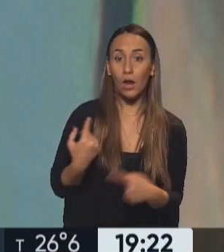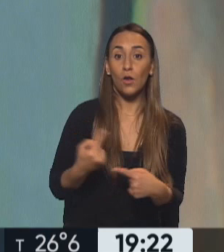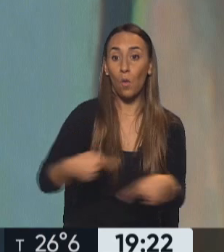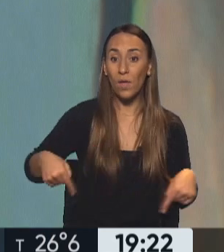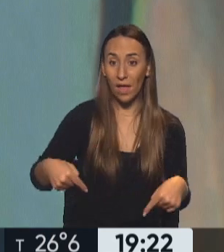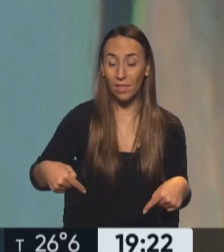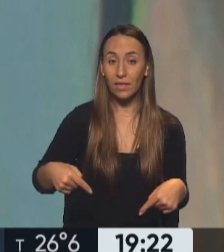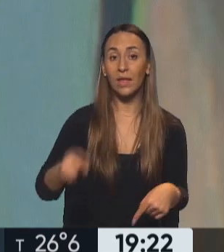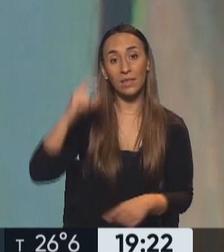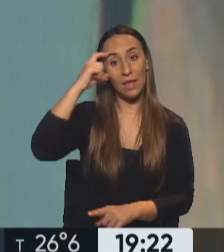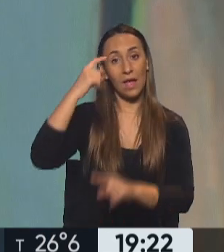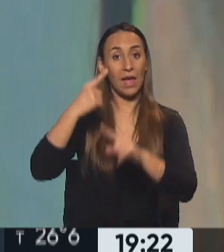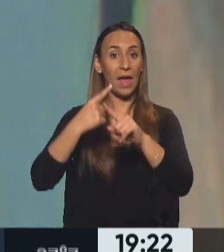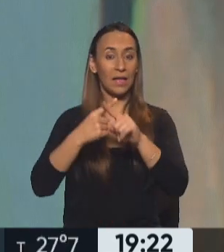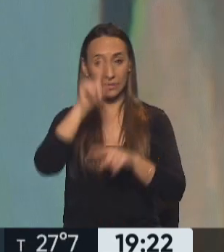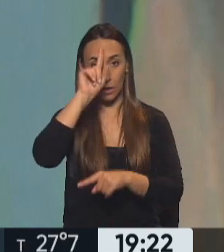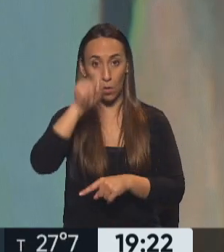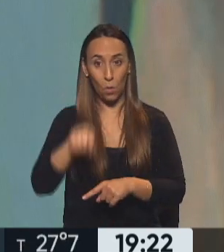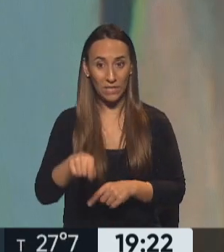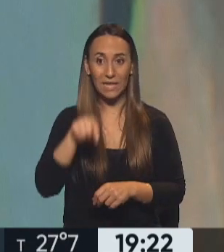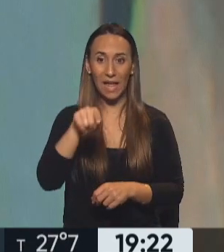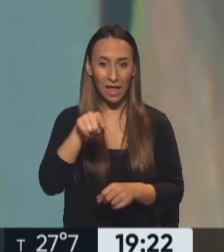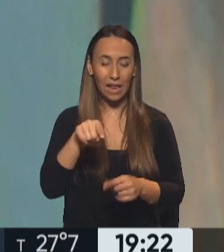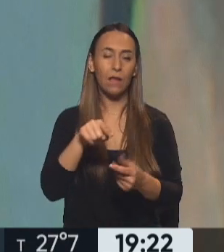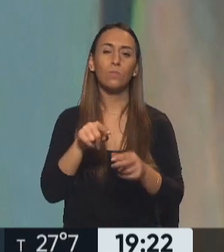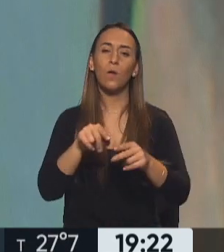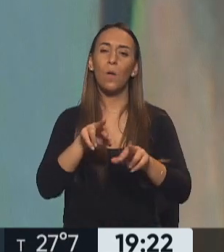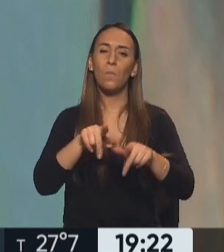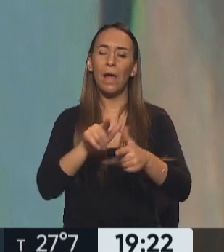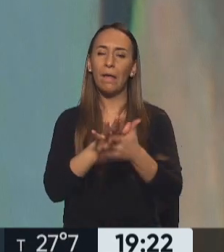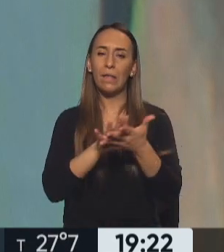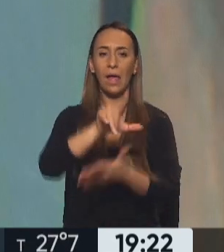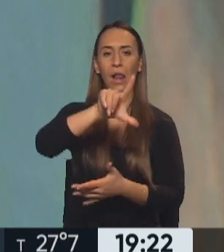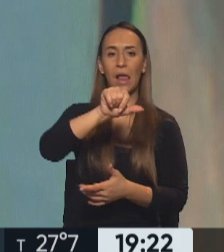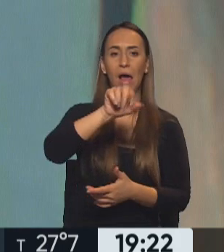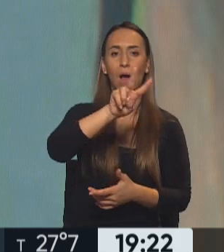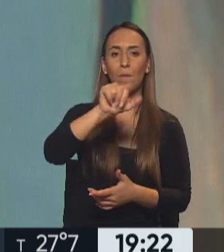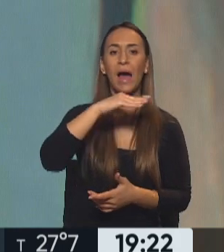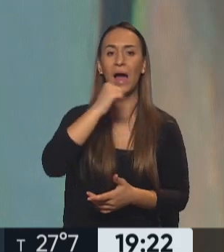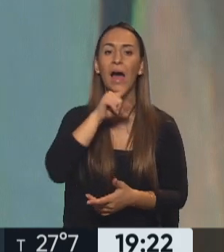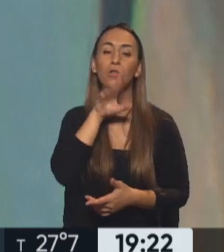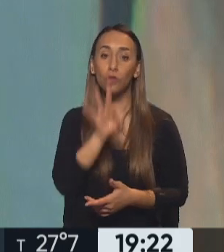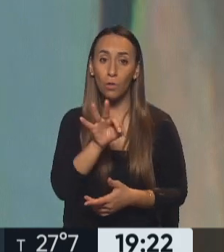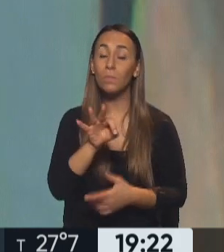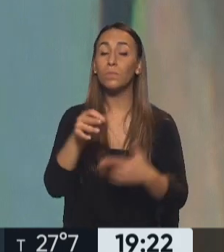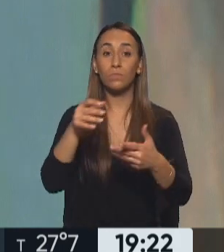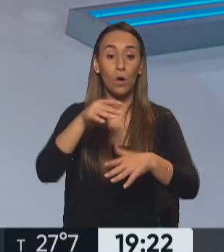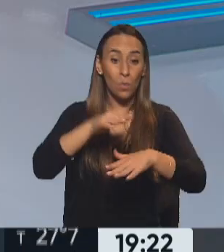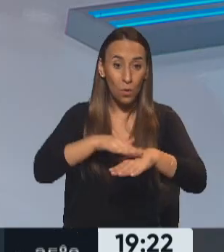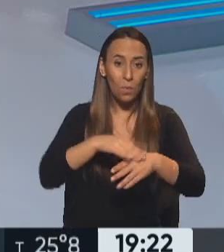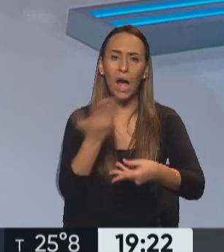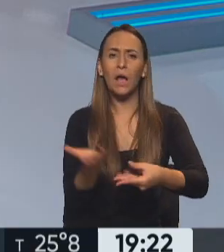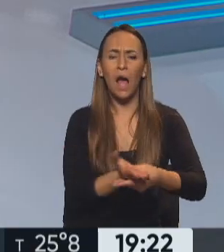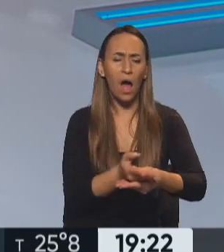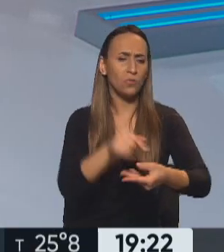juez de lo que se conoció como la operación Lavallato por la cual Lula da Silva, el ex mandatario, estuvo preso más de 500